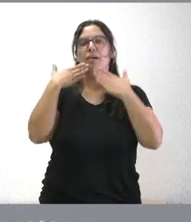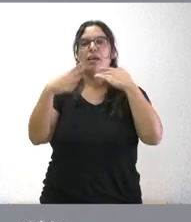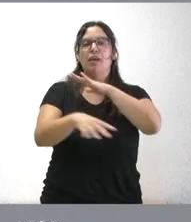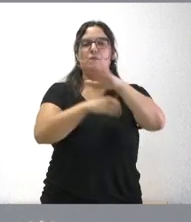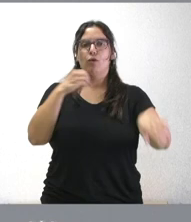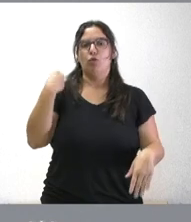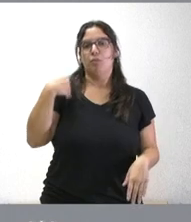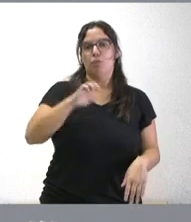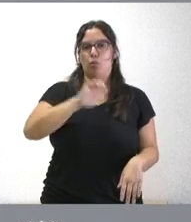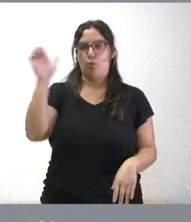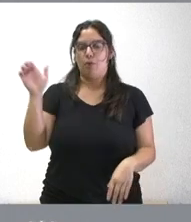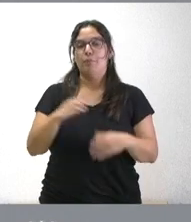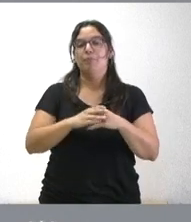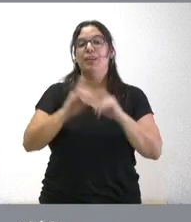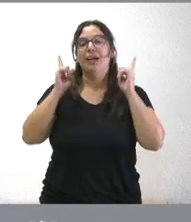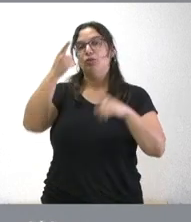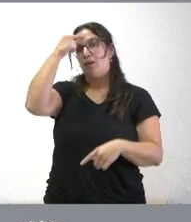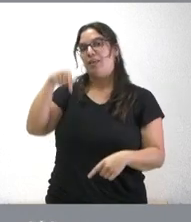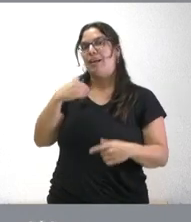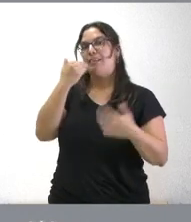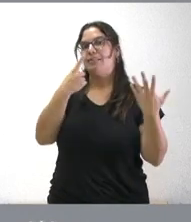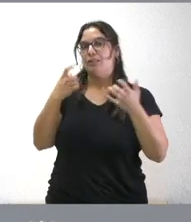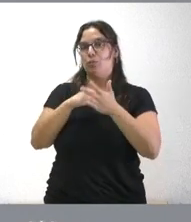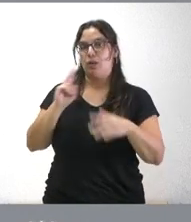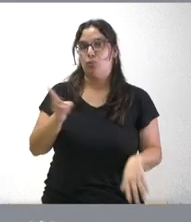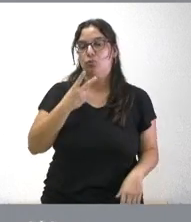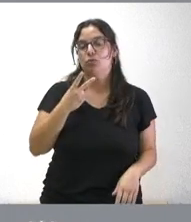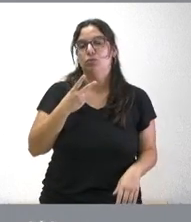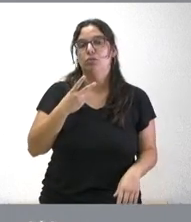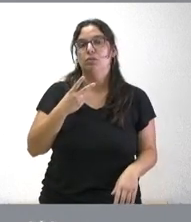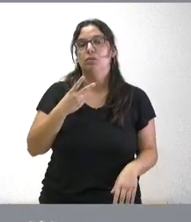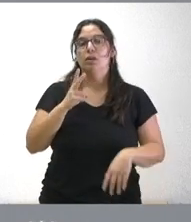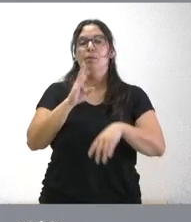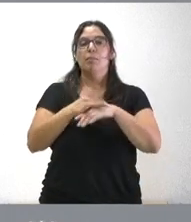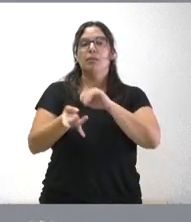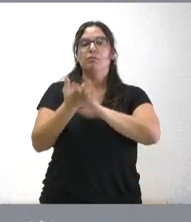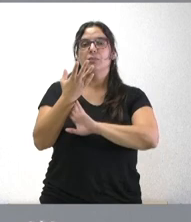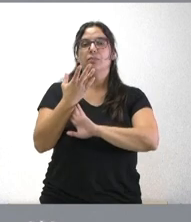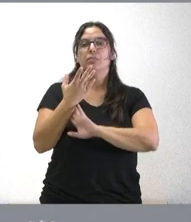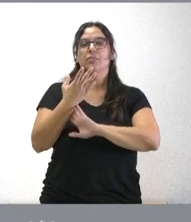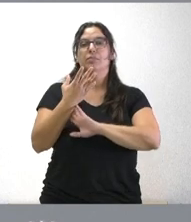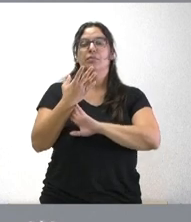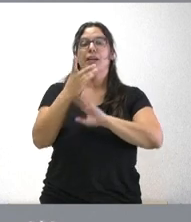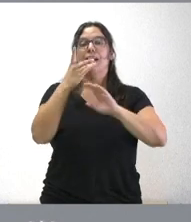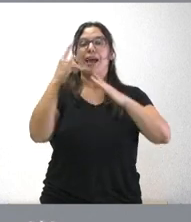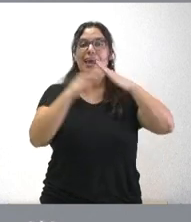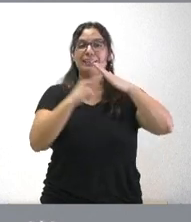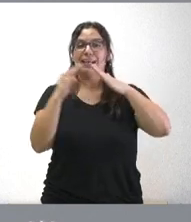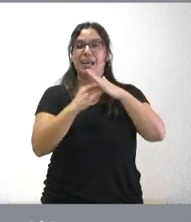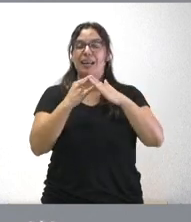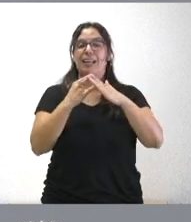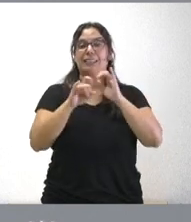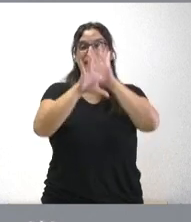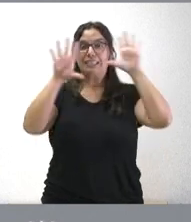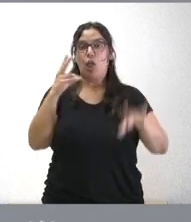RIAJU. En el caso de Ávila hablamos de casi 600.000 euros para la puesta en marcha de dos escáneres de campo claro para la digitalización